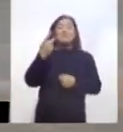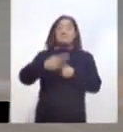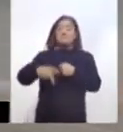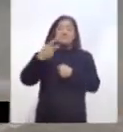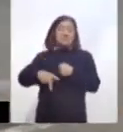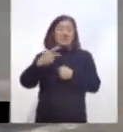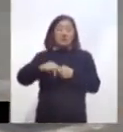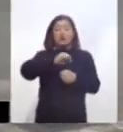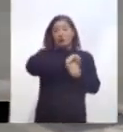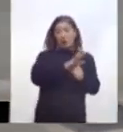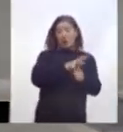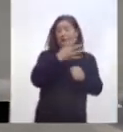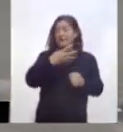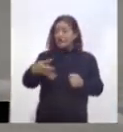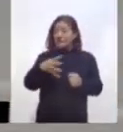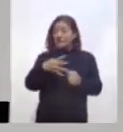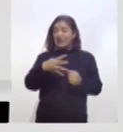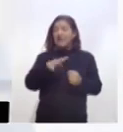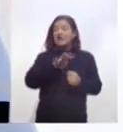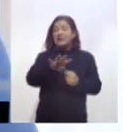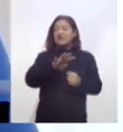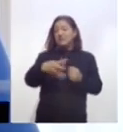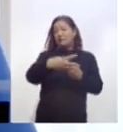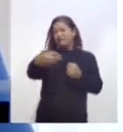de que el COVID-19 se propague.